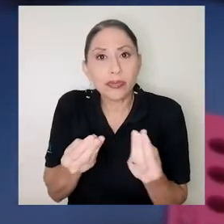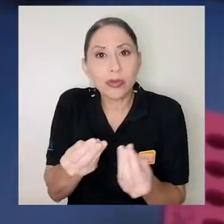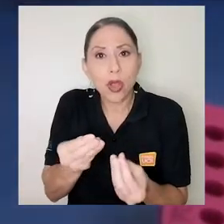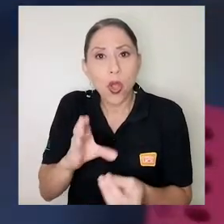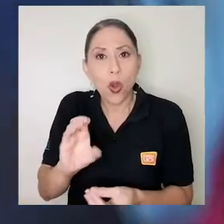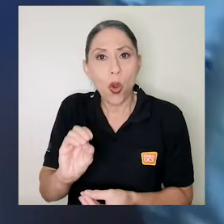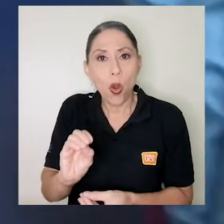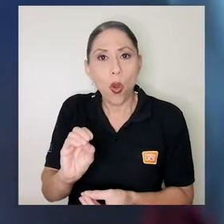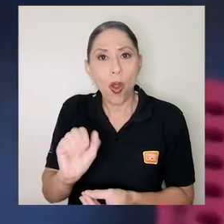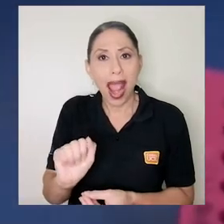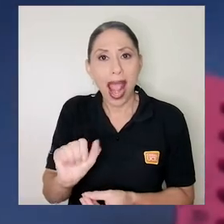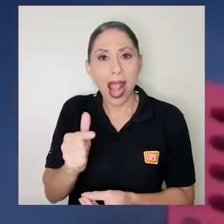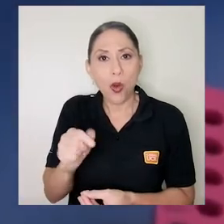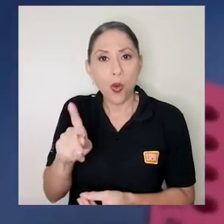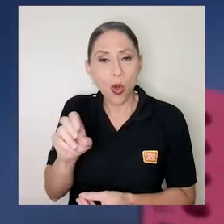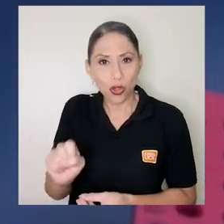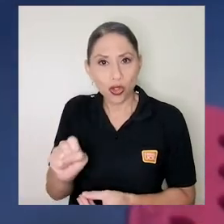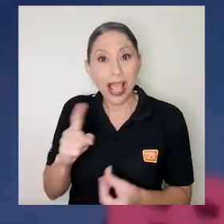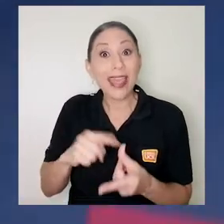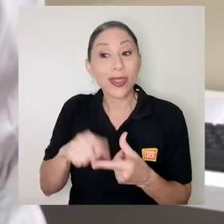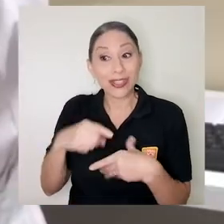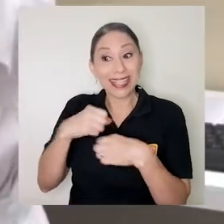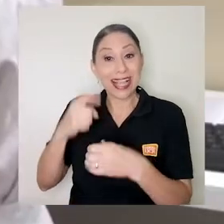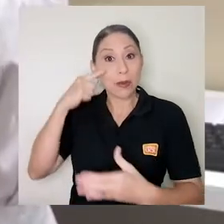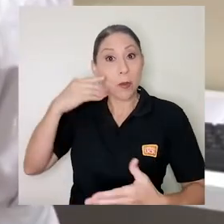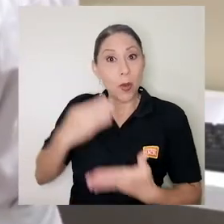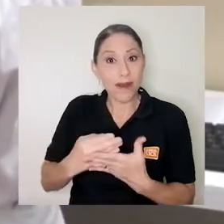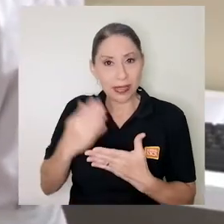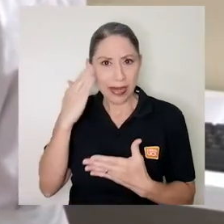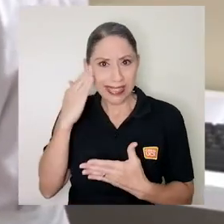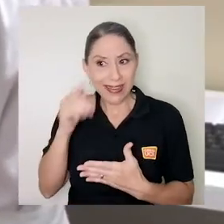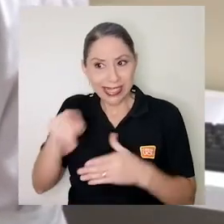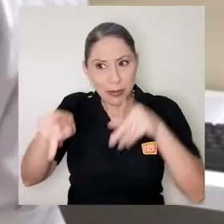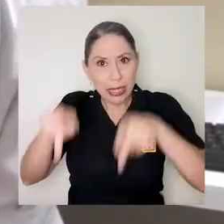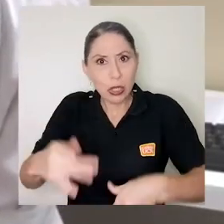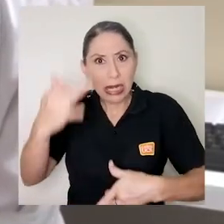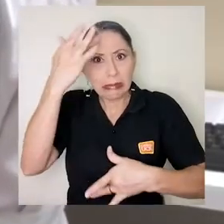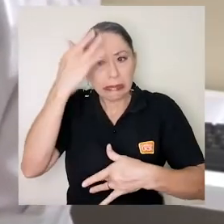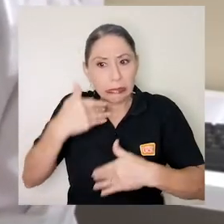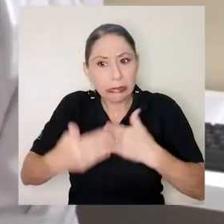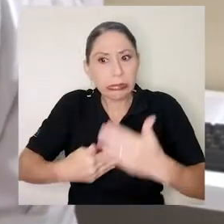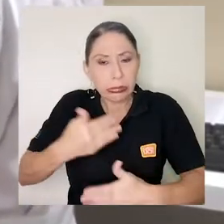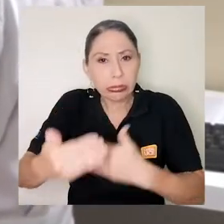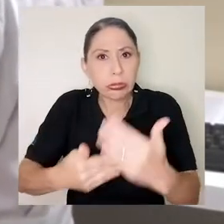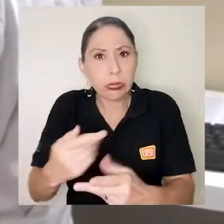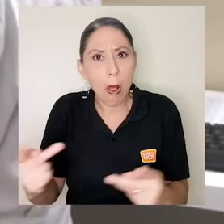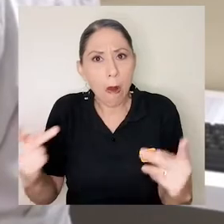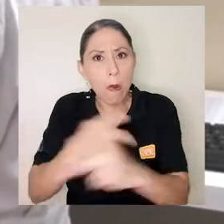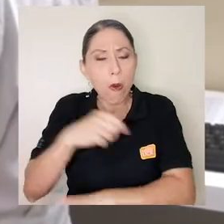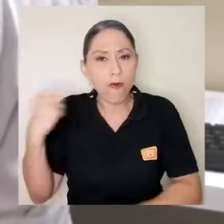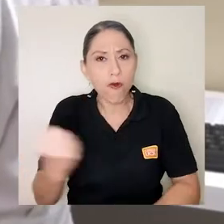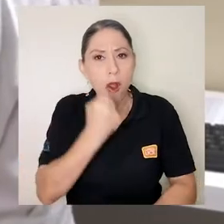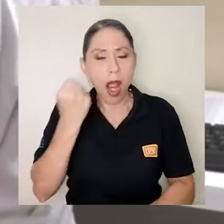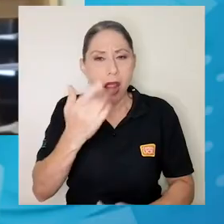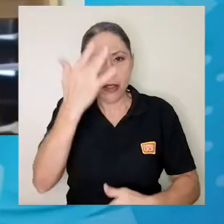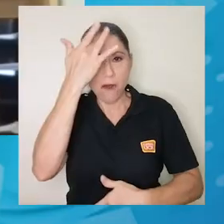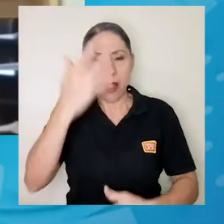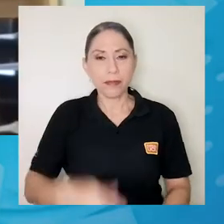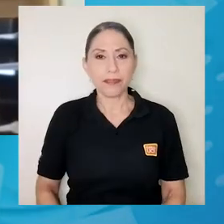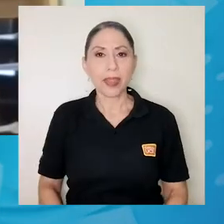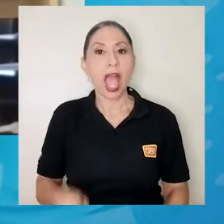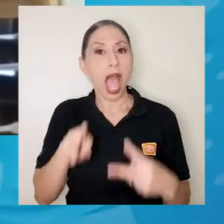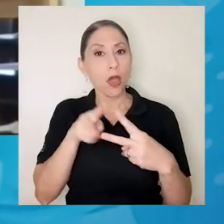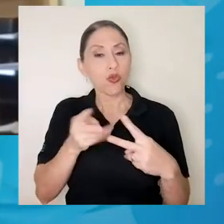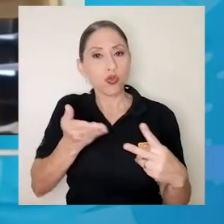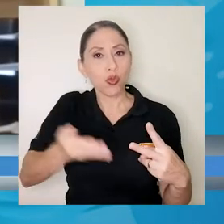pruebas que nos podrían decir si un paciente está avanzando por ese lado, ¿verdad? Que está aumentando la gravedad. Hay